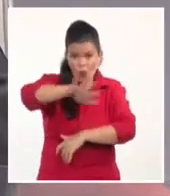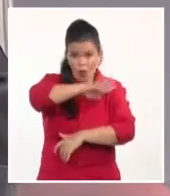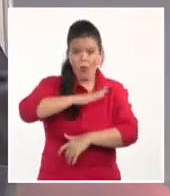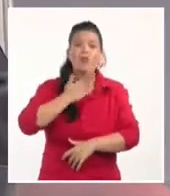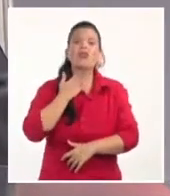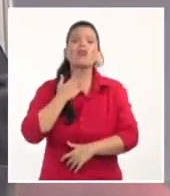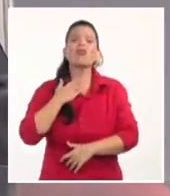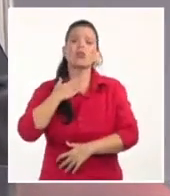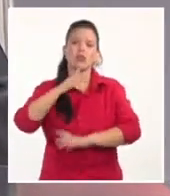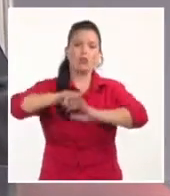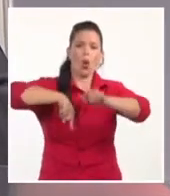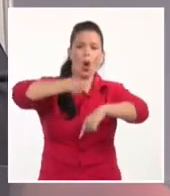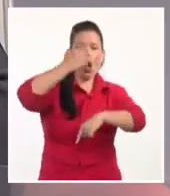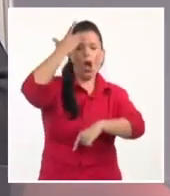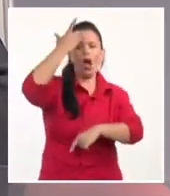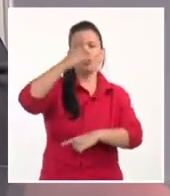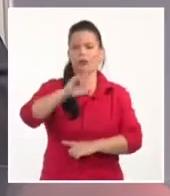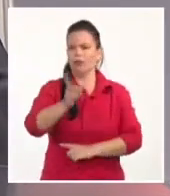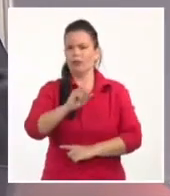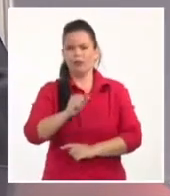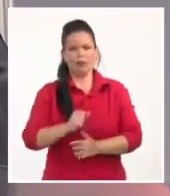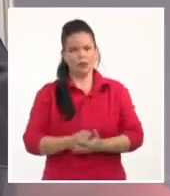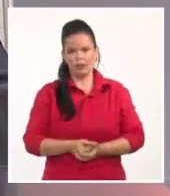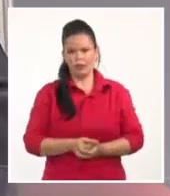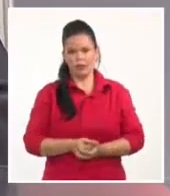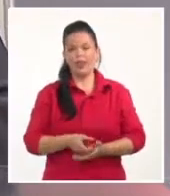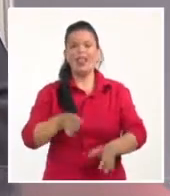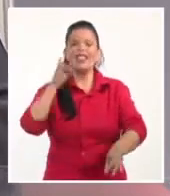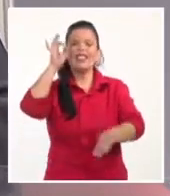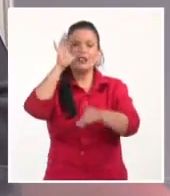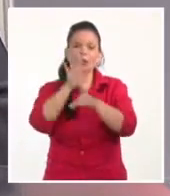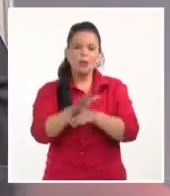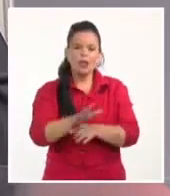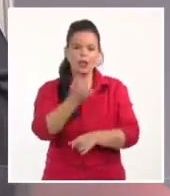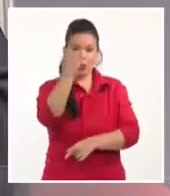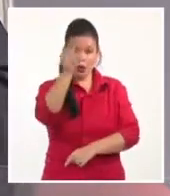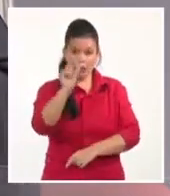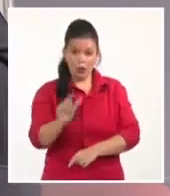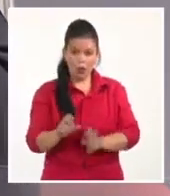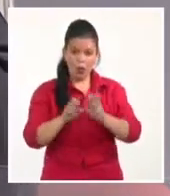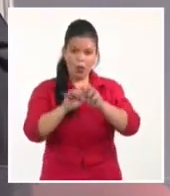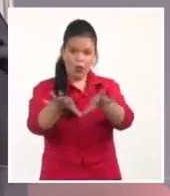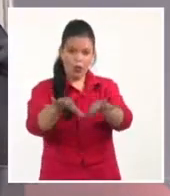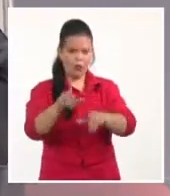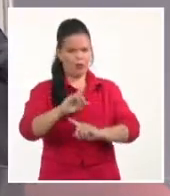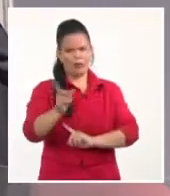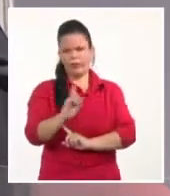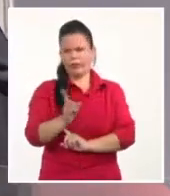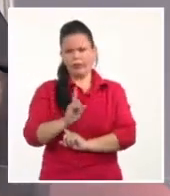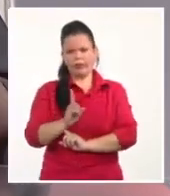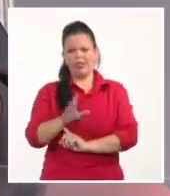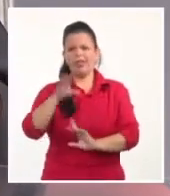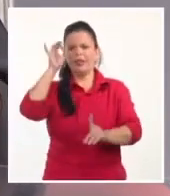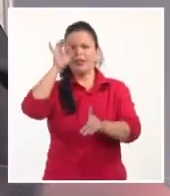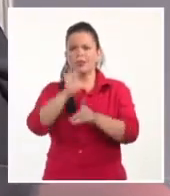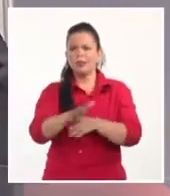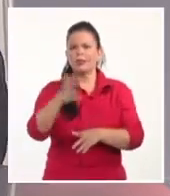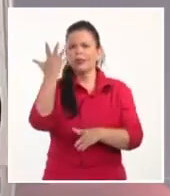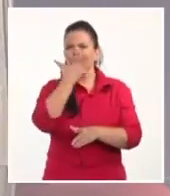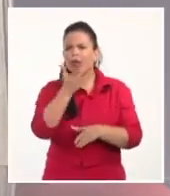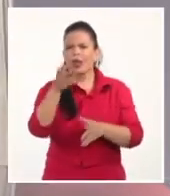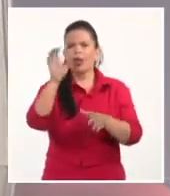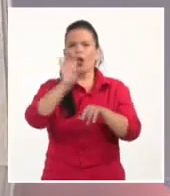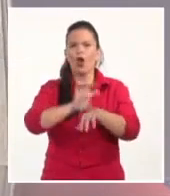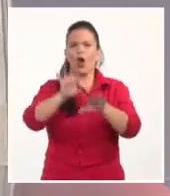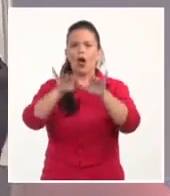automatizados, robotizados, con dispersión de fake news. Hoy estamos en una guerra de fake news. Hoy ha